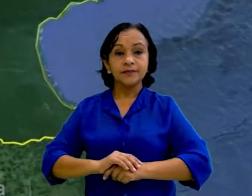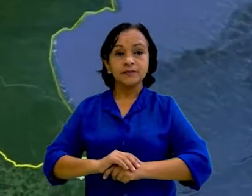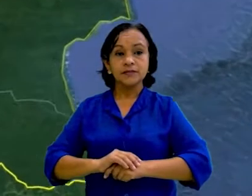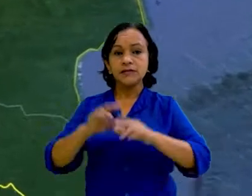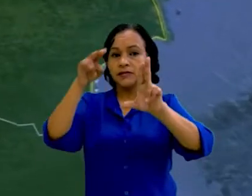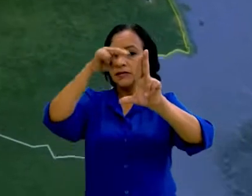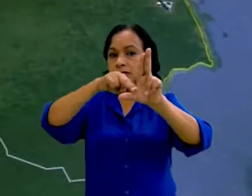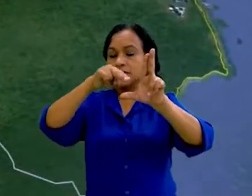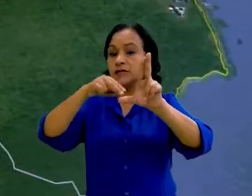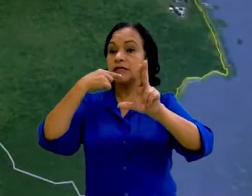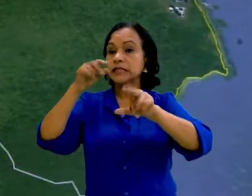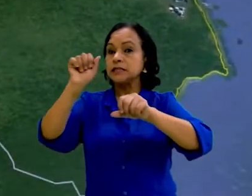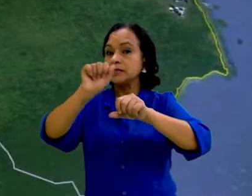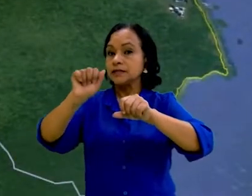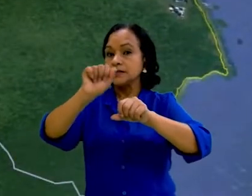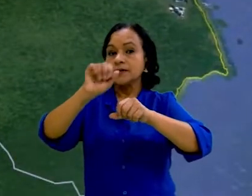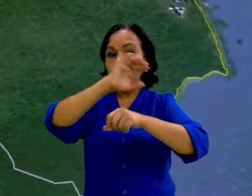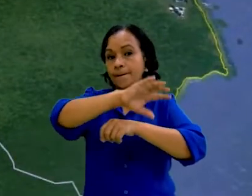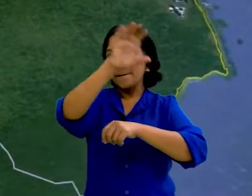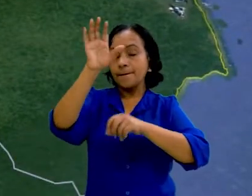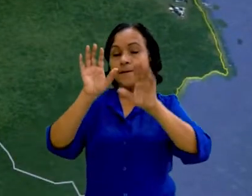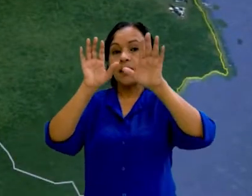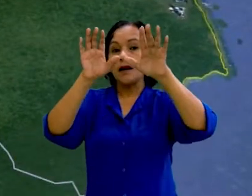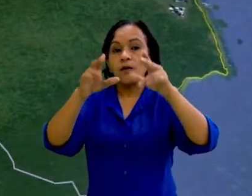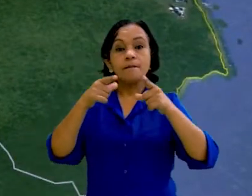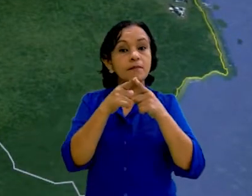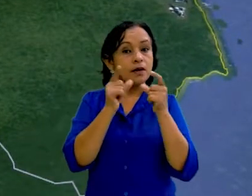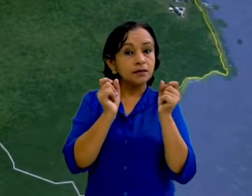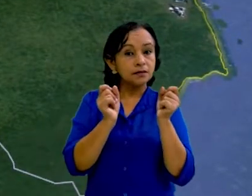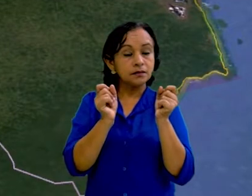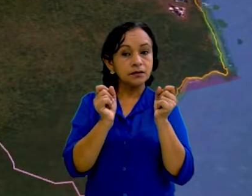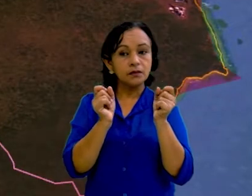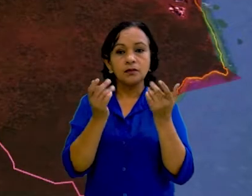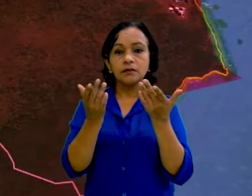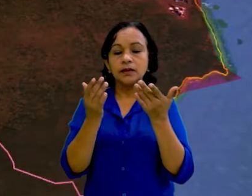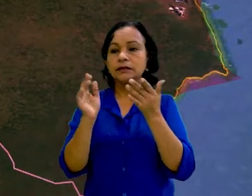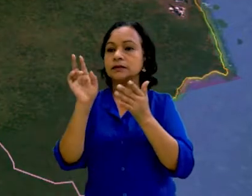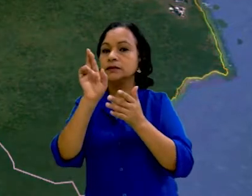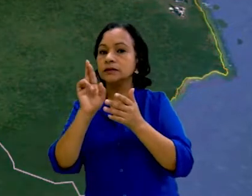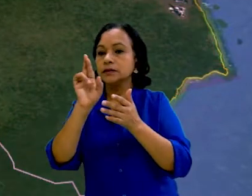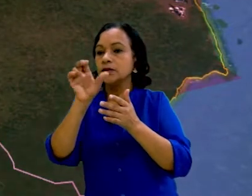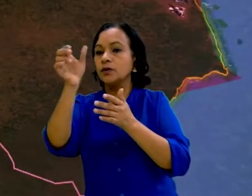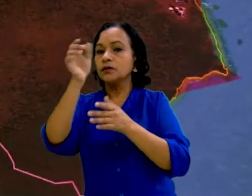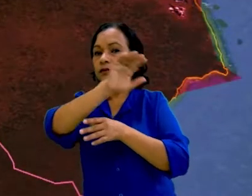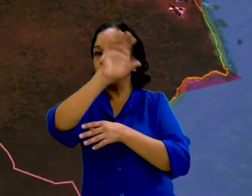El SINAPRED decretó alerta amarilla para los departamentos de León y Managua, la que luego aumentó a alerta roja para el resto de departamentos del